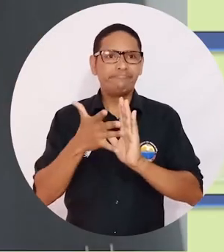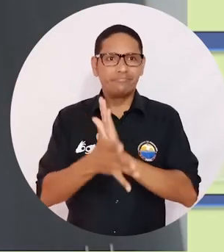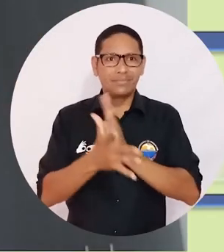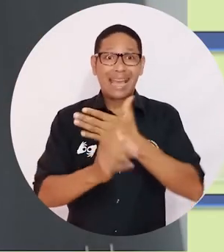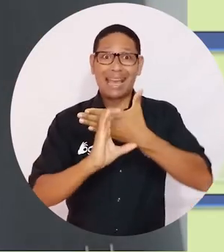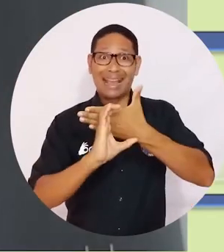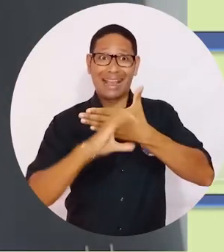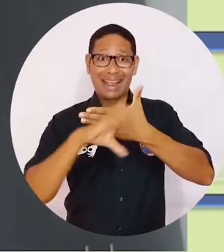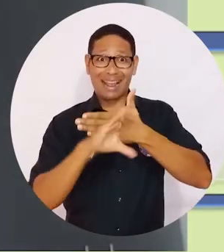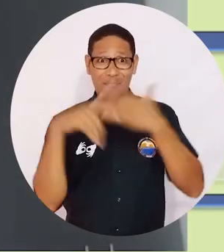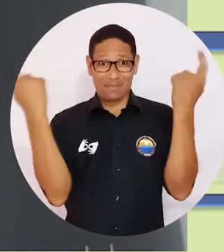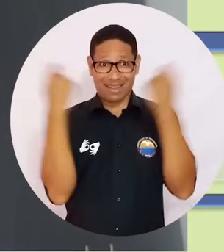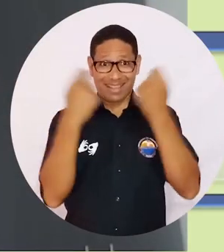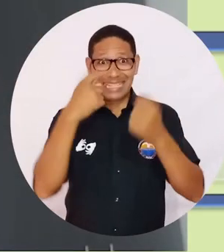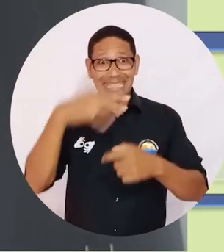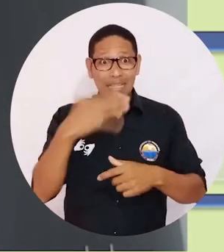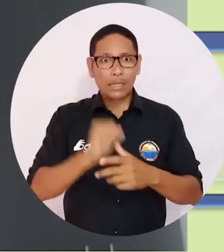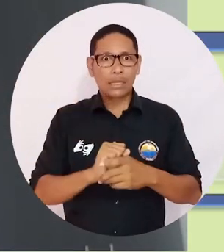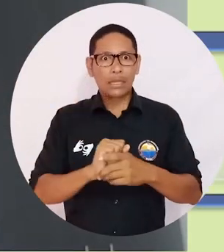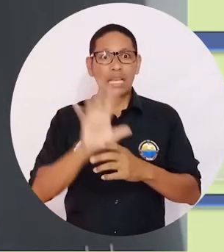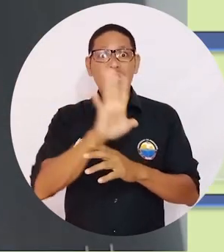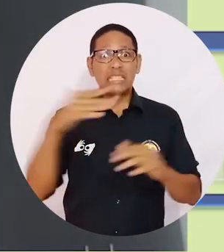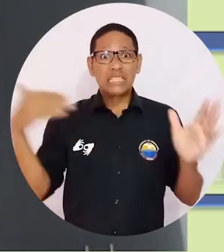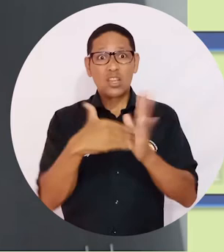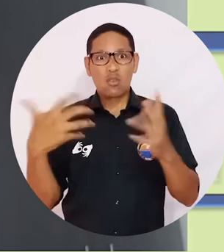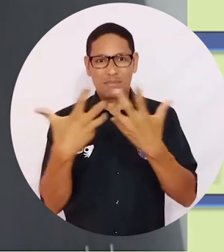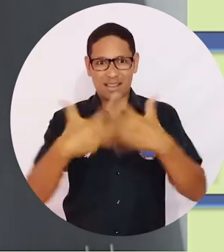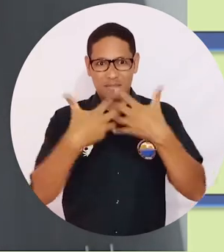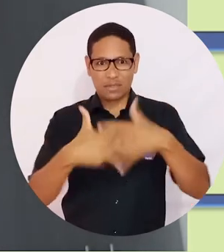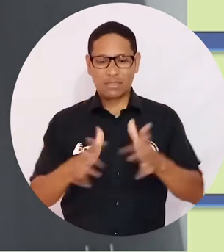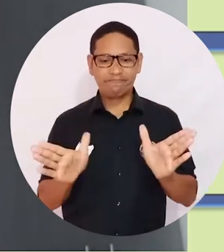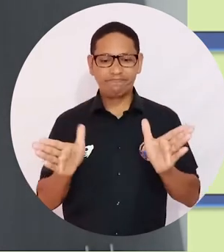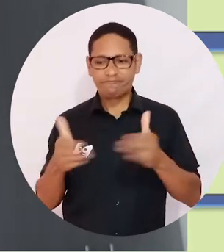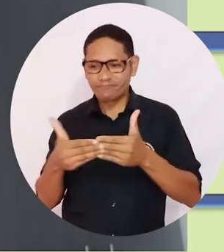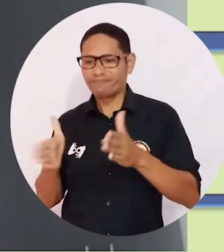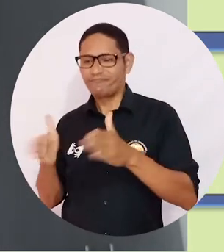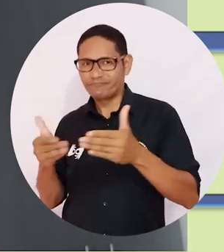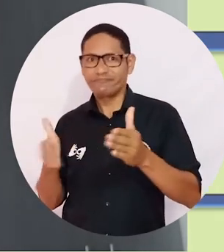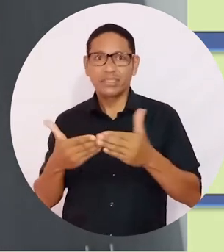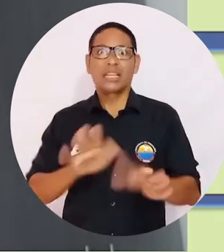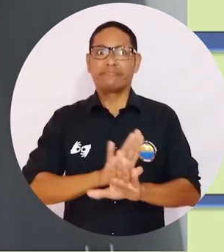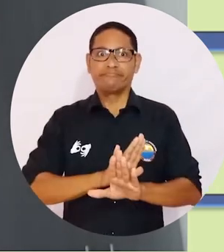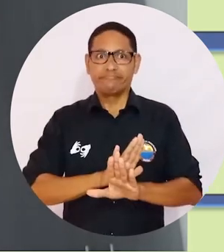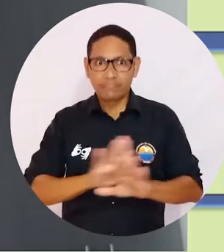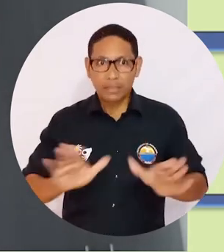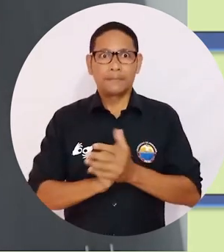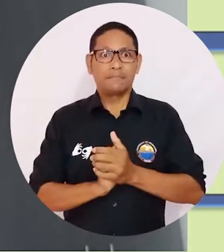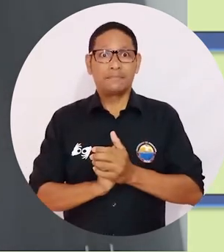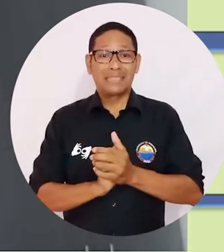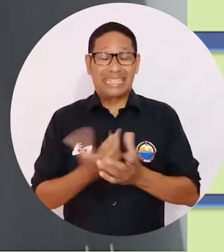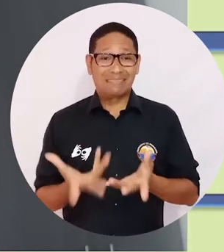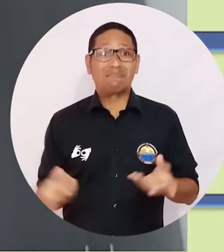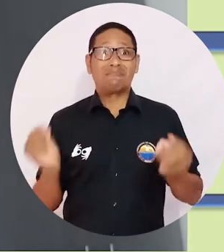entregadas en la Cámara de Comercio de Santa Marta, fueron más de 5.000 empresas las que cerraron definitivamente su operación comercial,